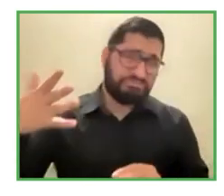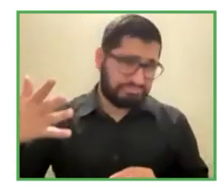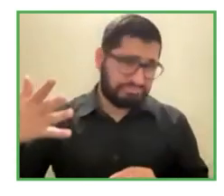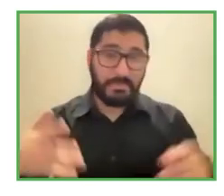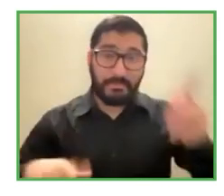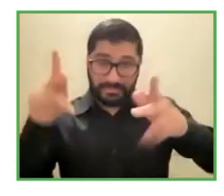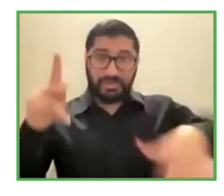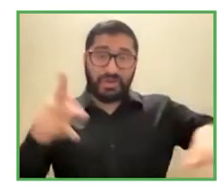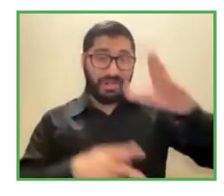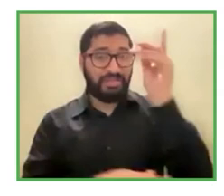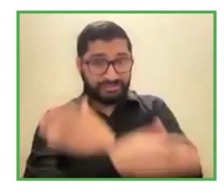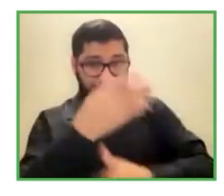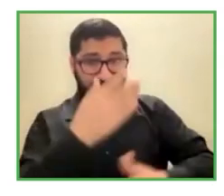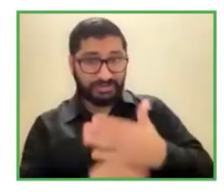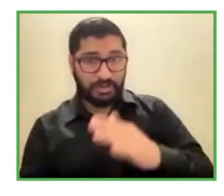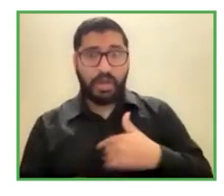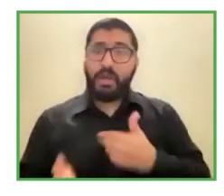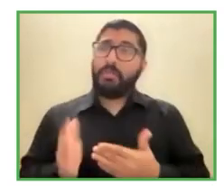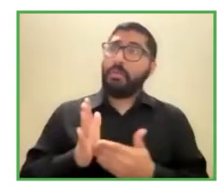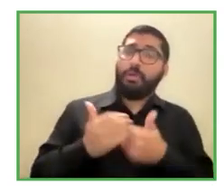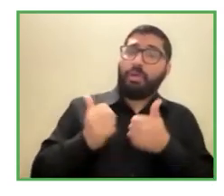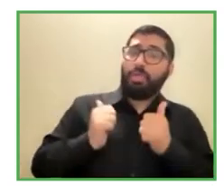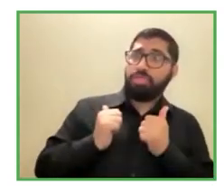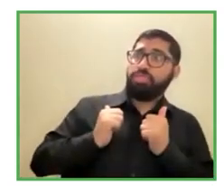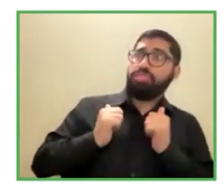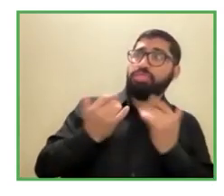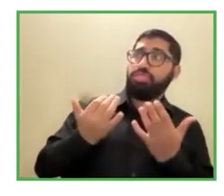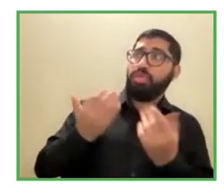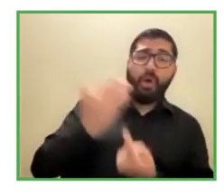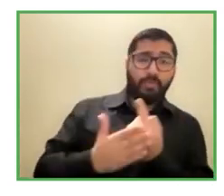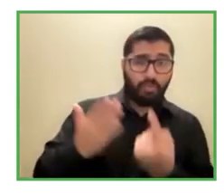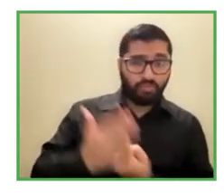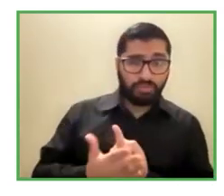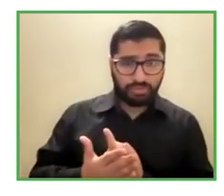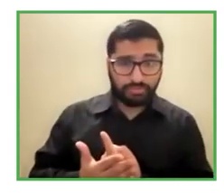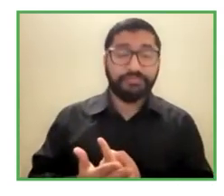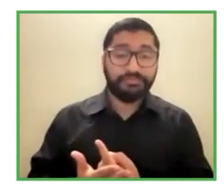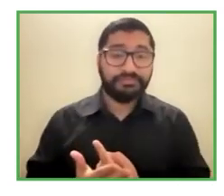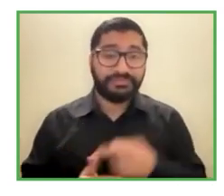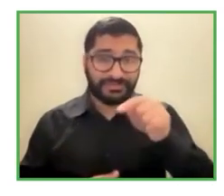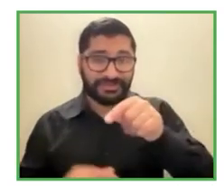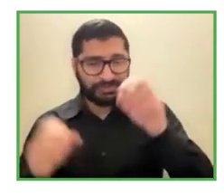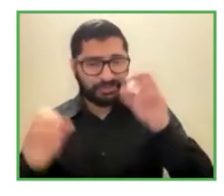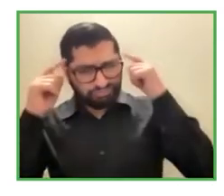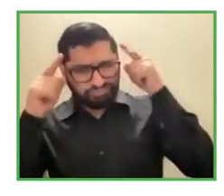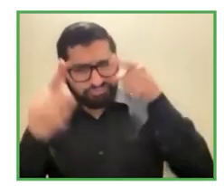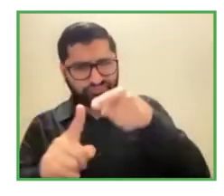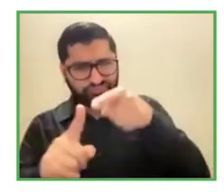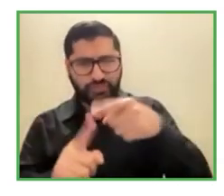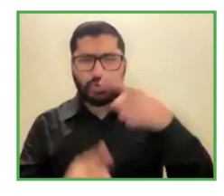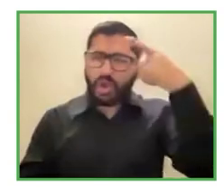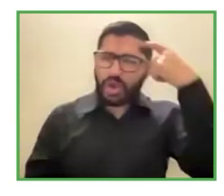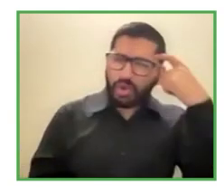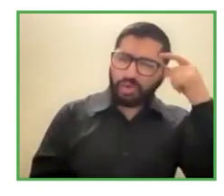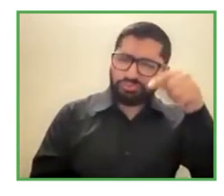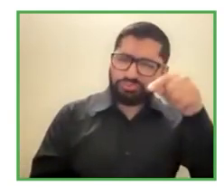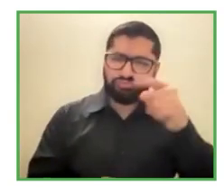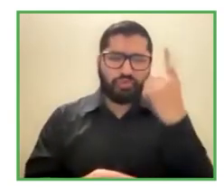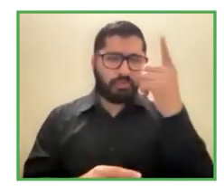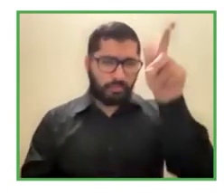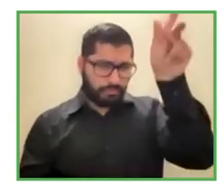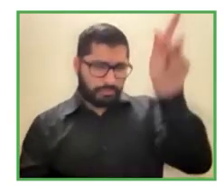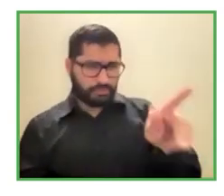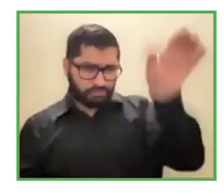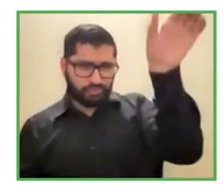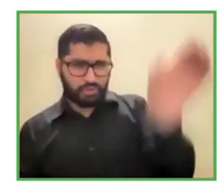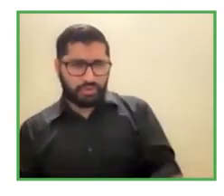oportunidades y yo creo que cuando uno es un emprendedor inclusivo en este caso debe pensar y